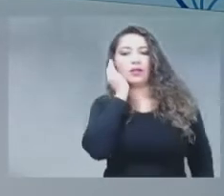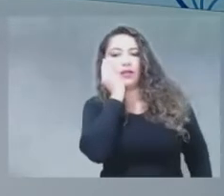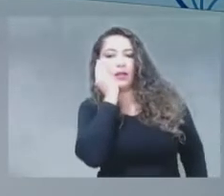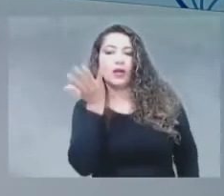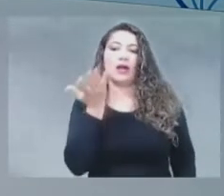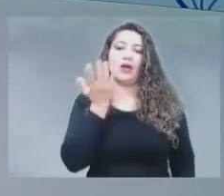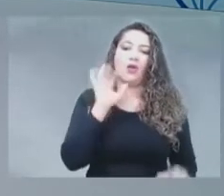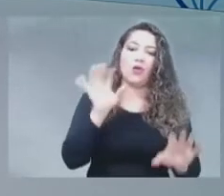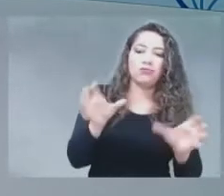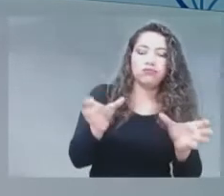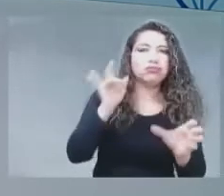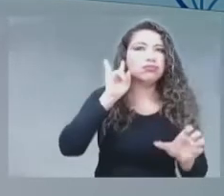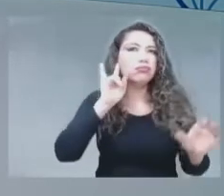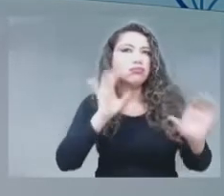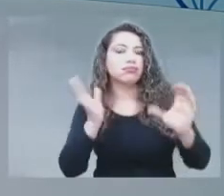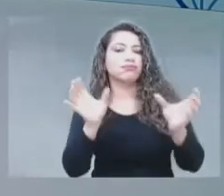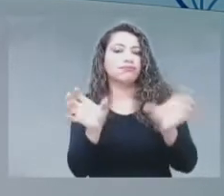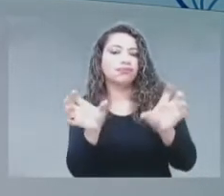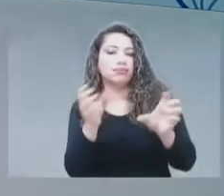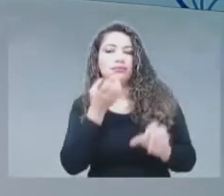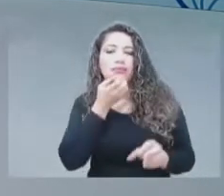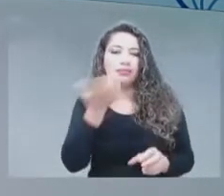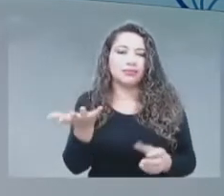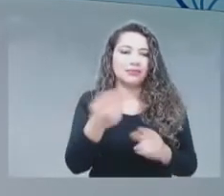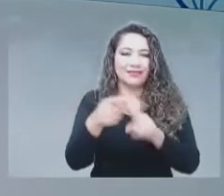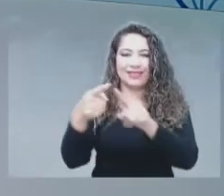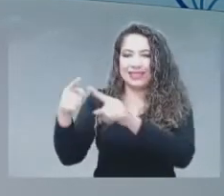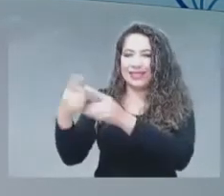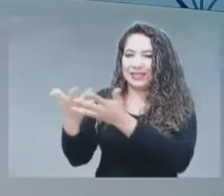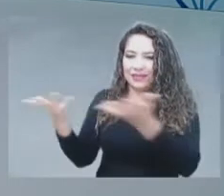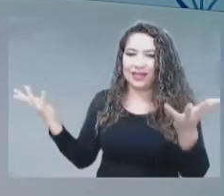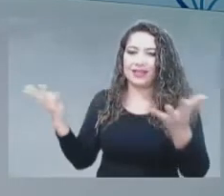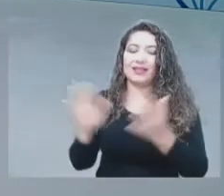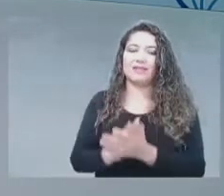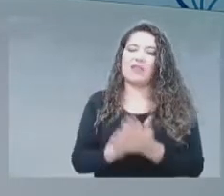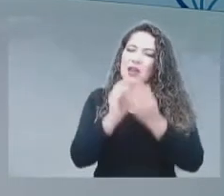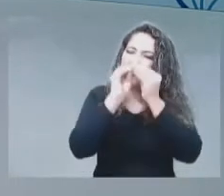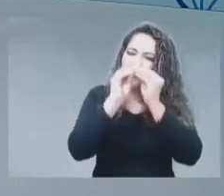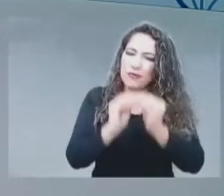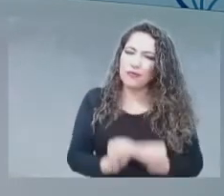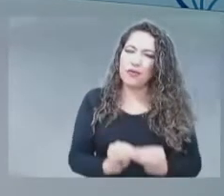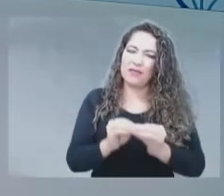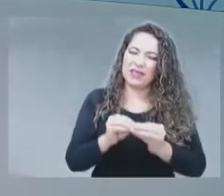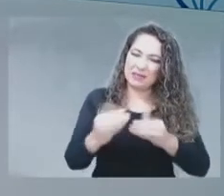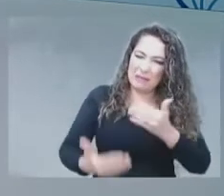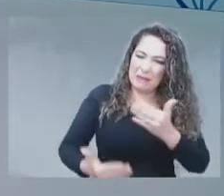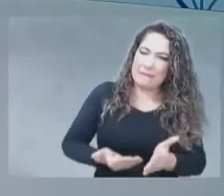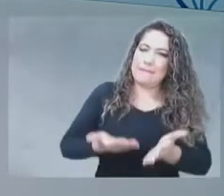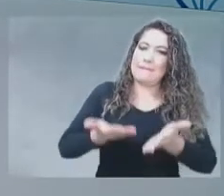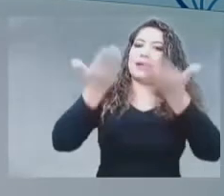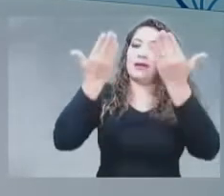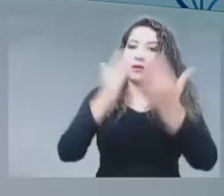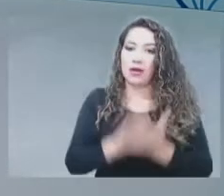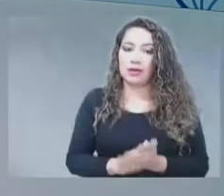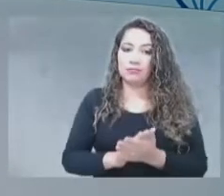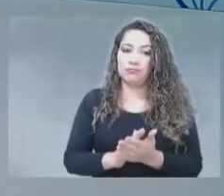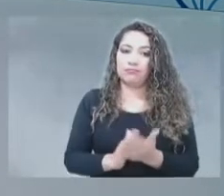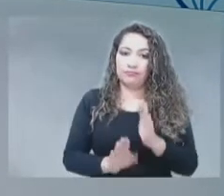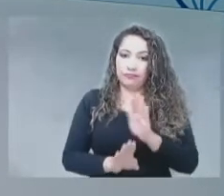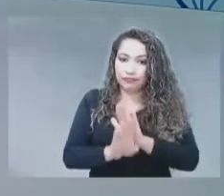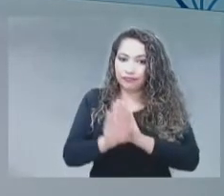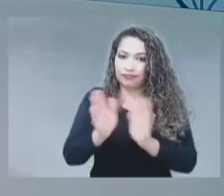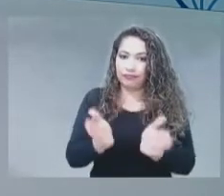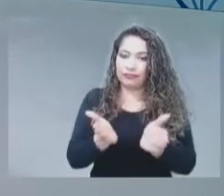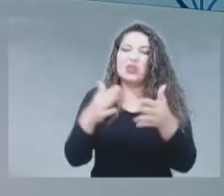las mejores formas de materializar, de mejorar la productividad, pues se realiza a través